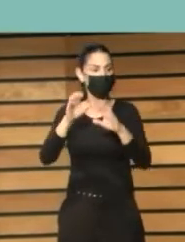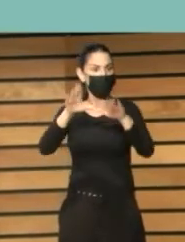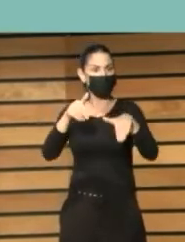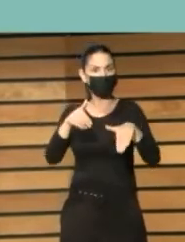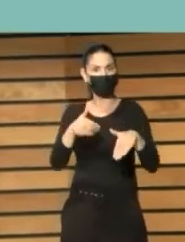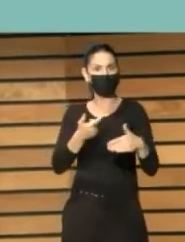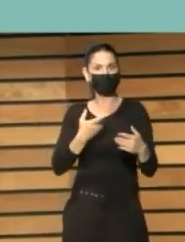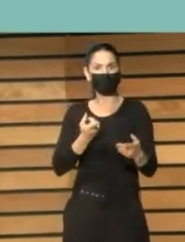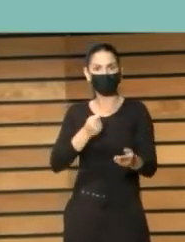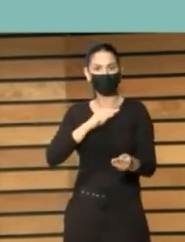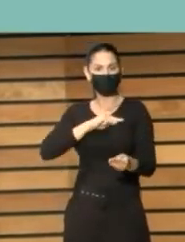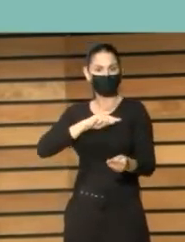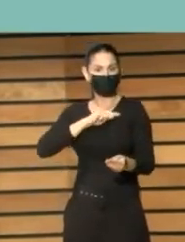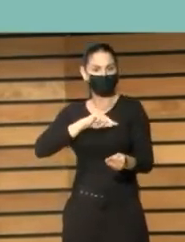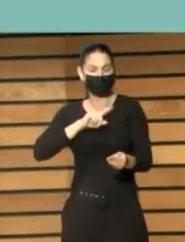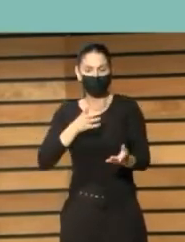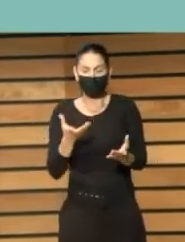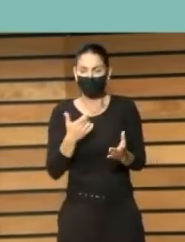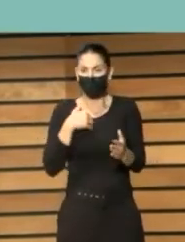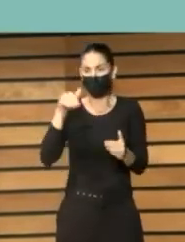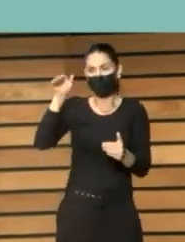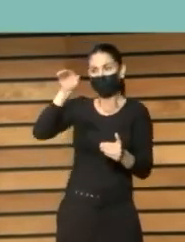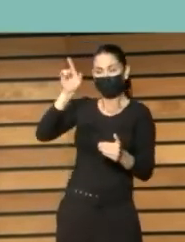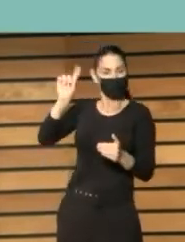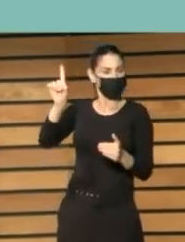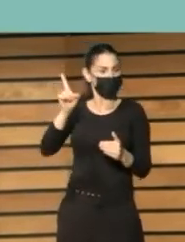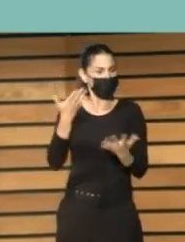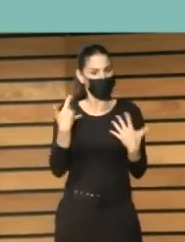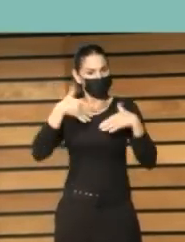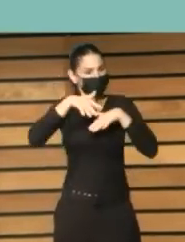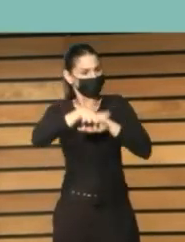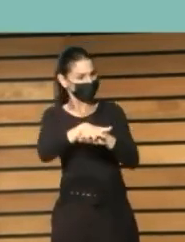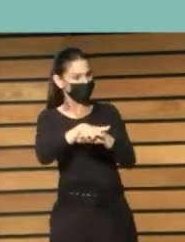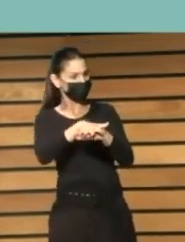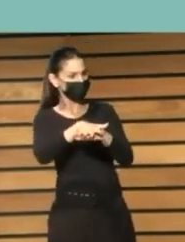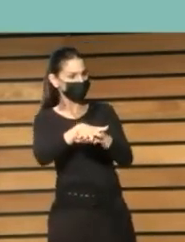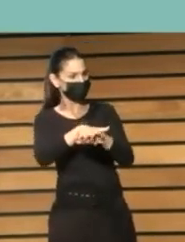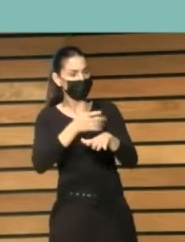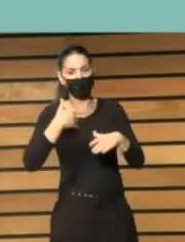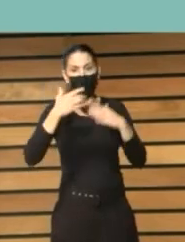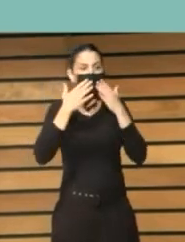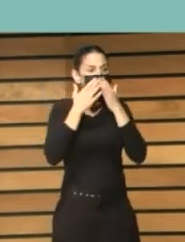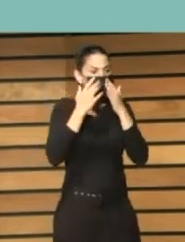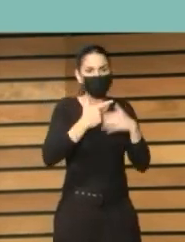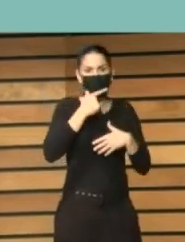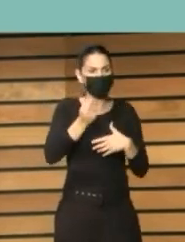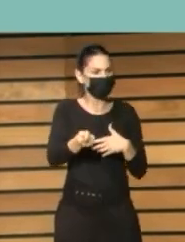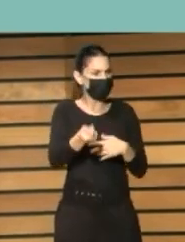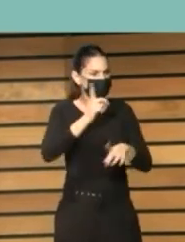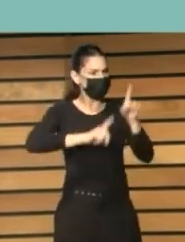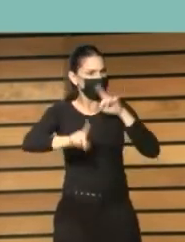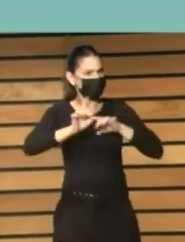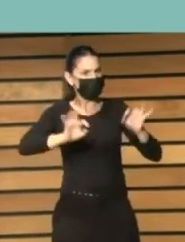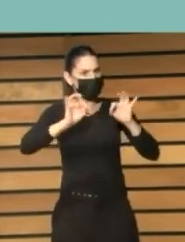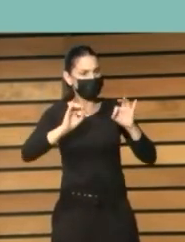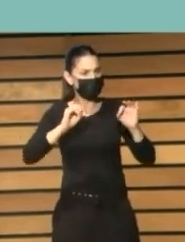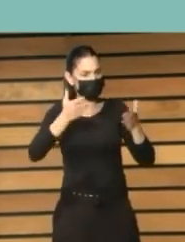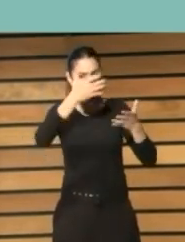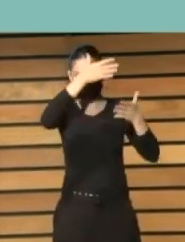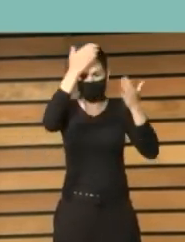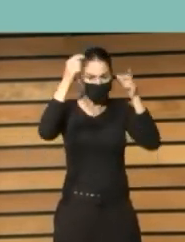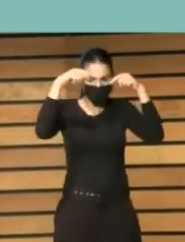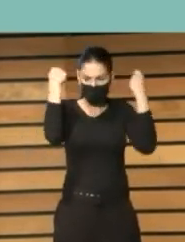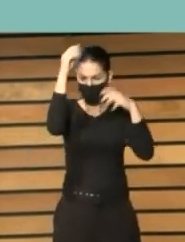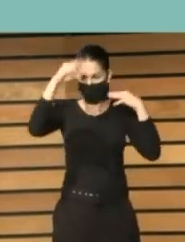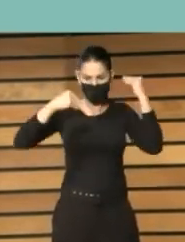extranjera en el lugar donde vive que ahora puede mostrarse con su pañuelo con sus tradiciones con sus costumbres y ahora lo hace con